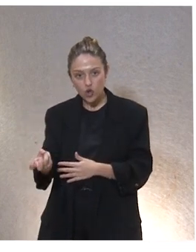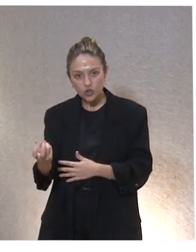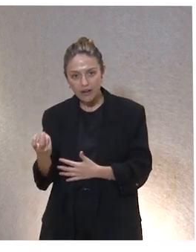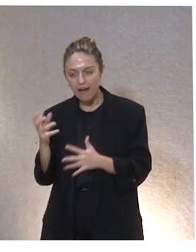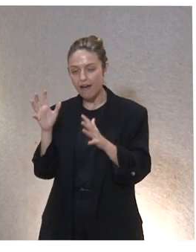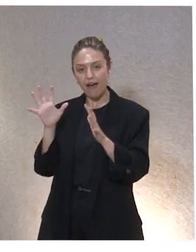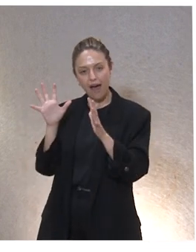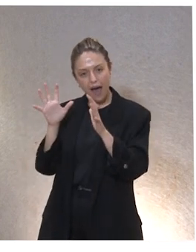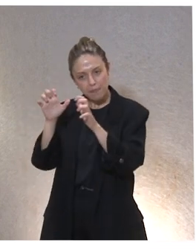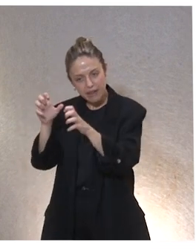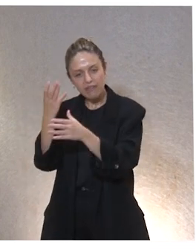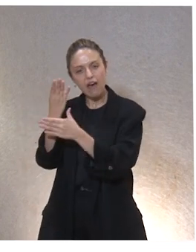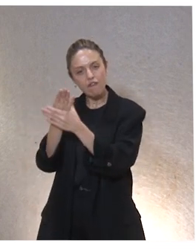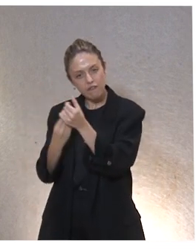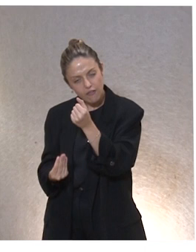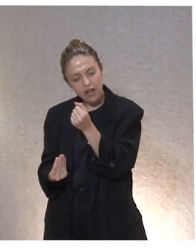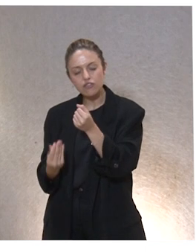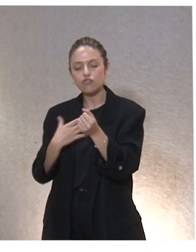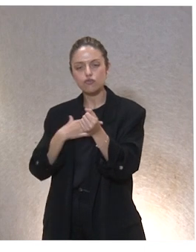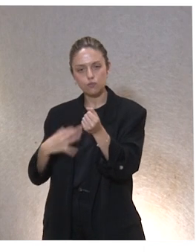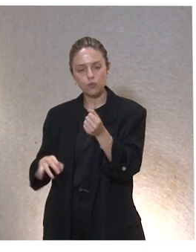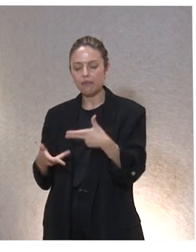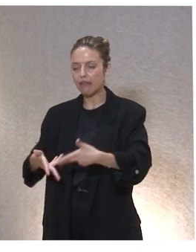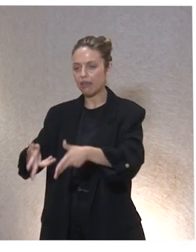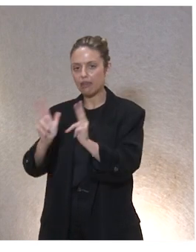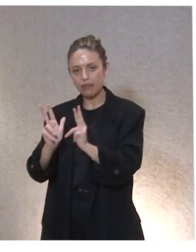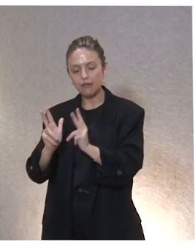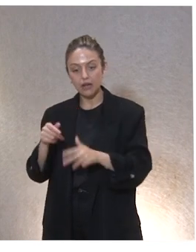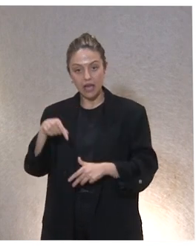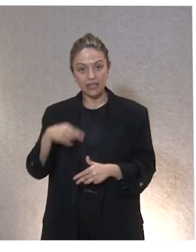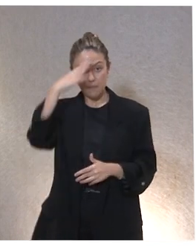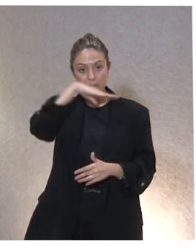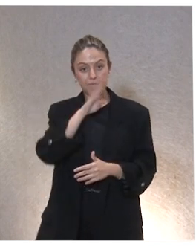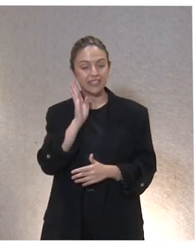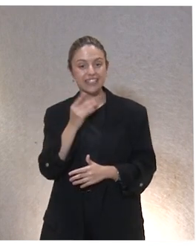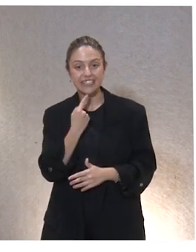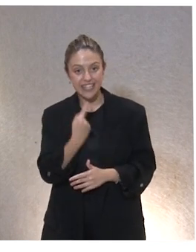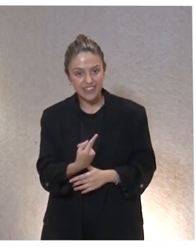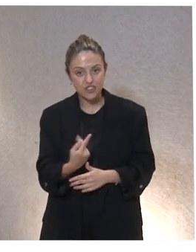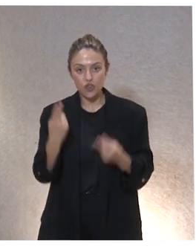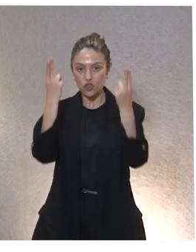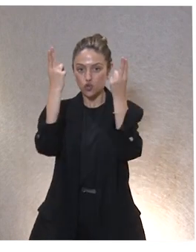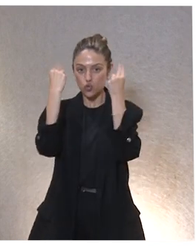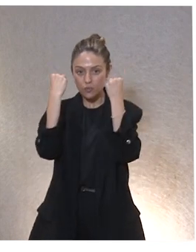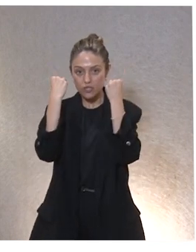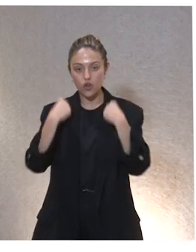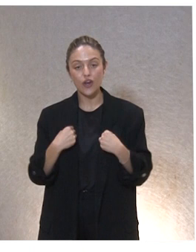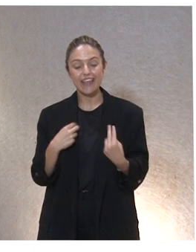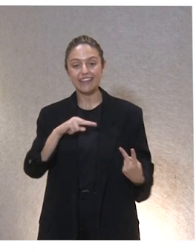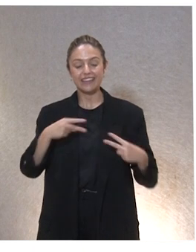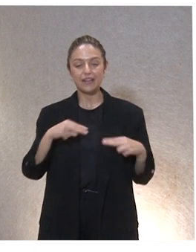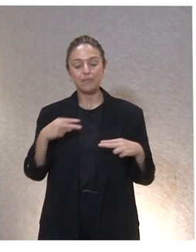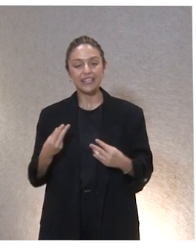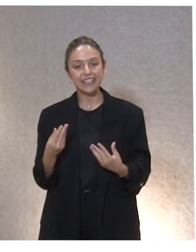que se equivoque y que cometa errores aquí se habló mucho estos días del paternalismo de la sumisión el intérprete vital